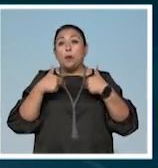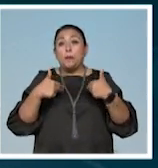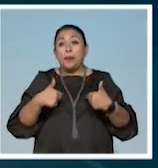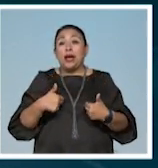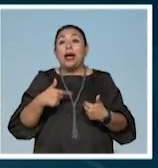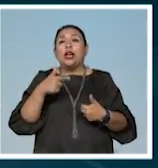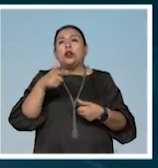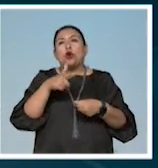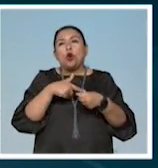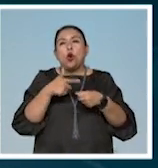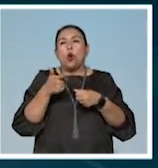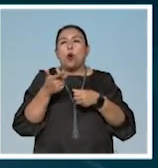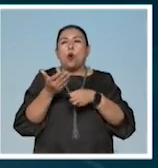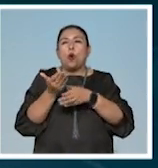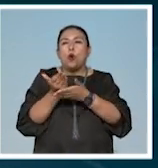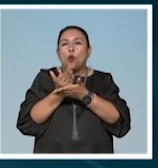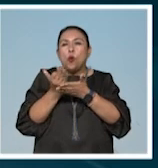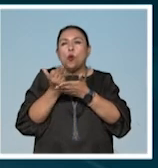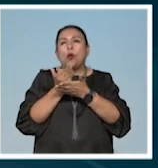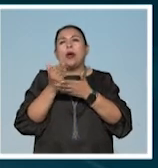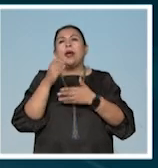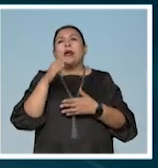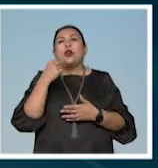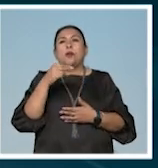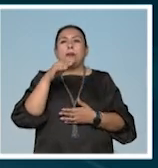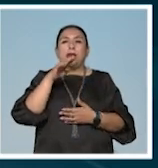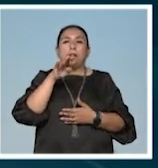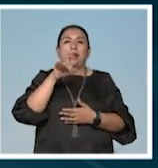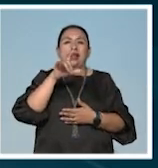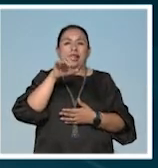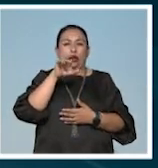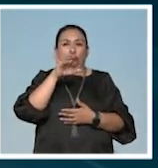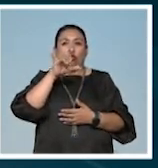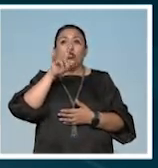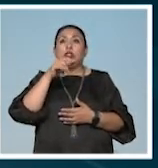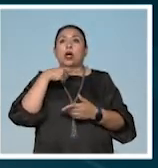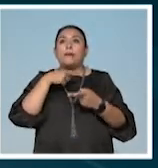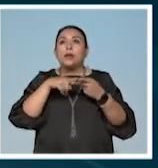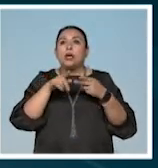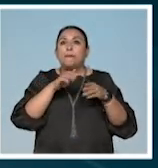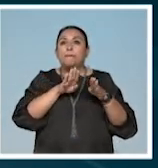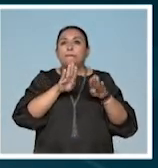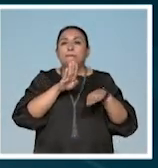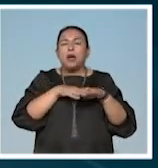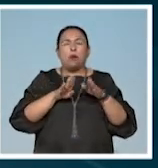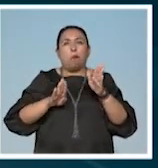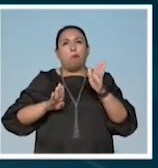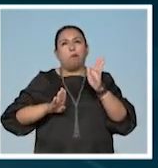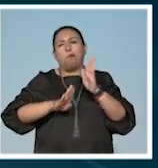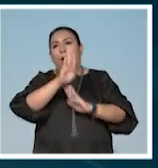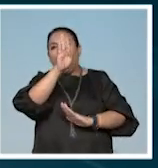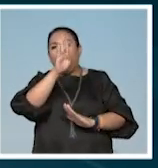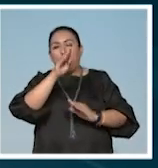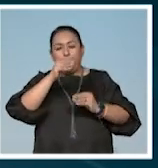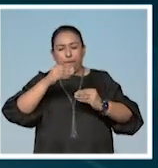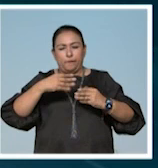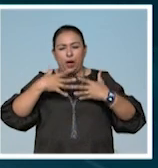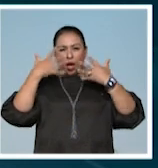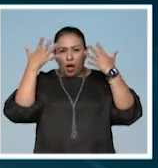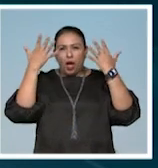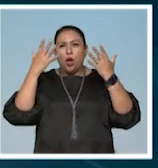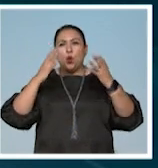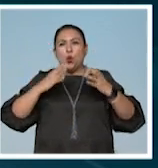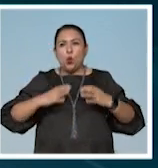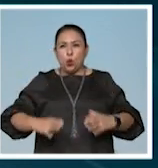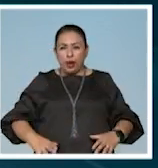decir, el color bronceado o marrón, conocidas como melanocitos, comienzan a crecer fuera de control y se extienden o propagan